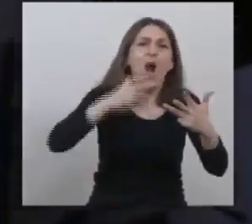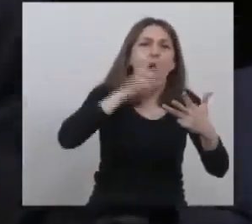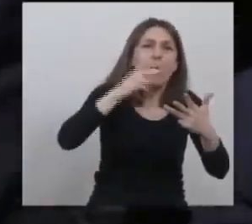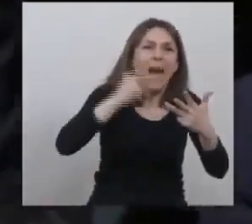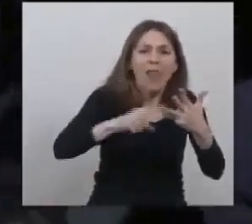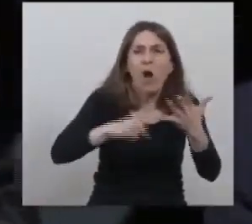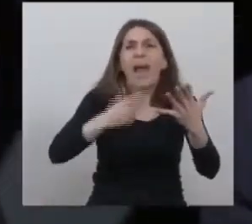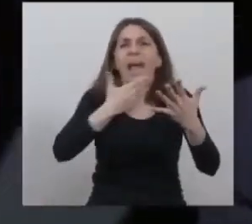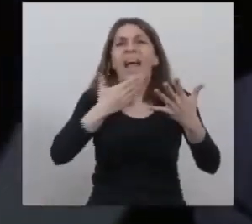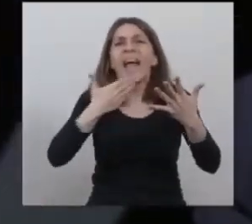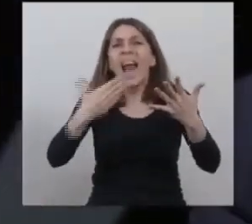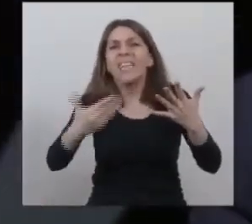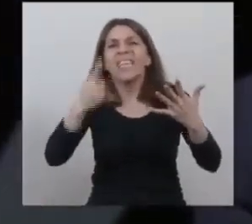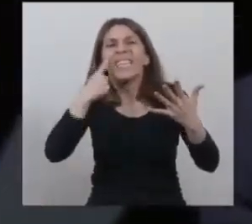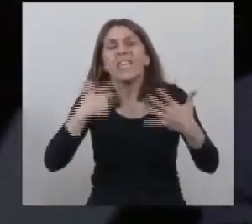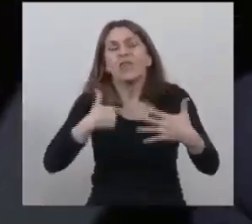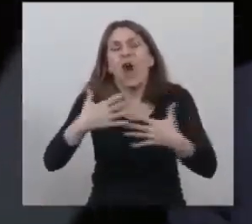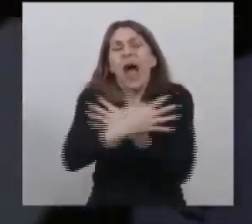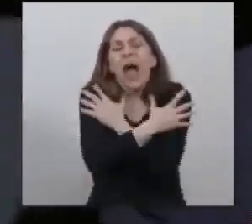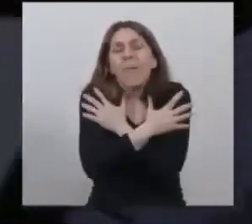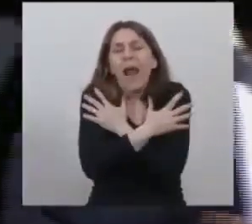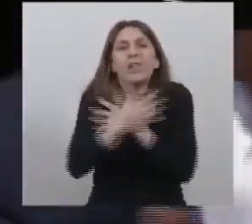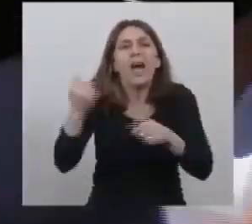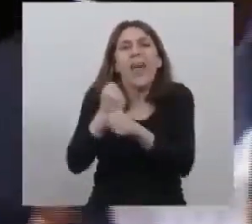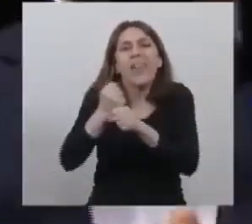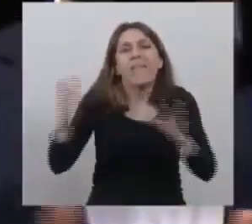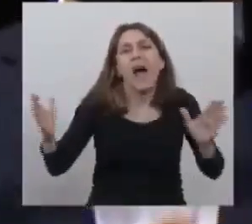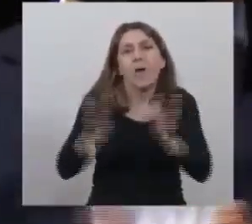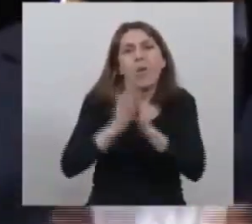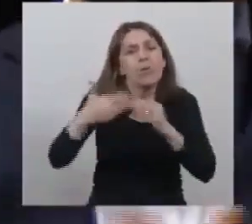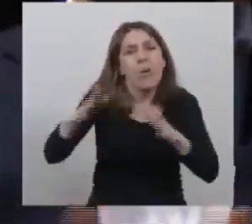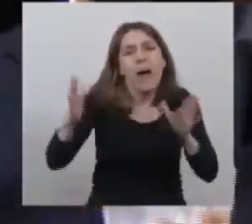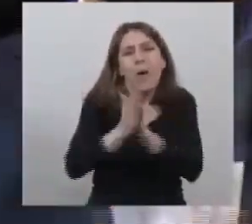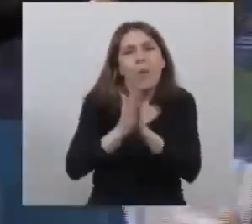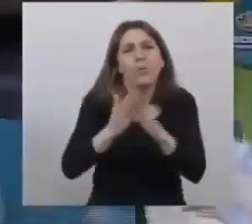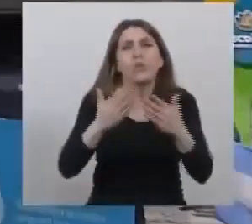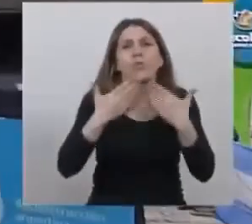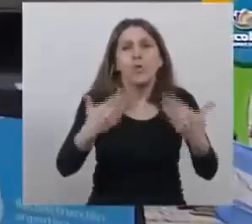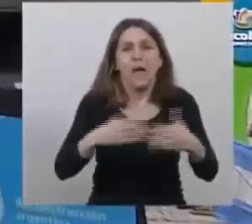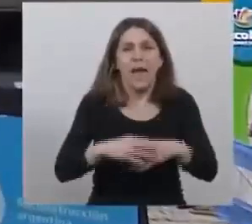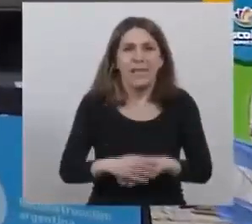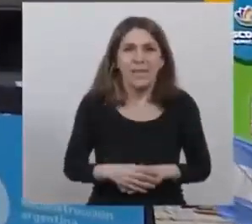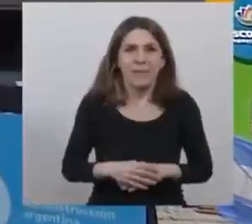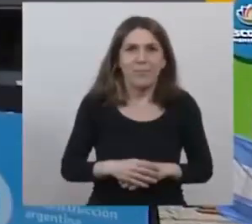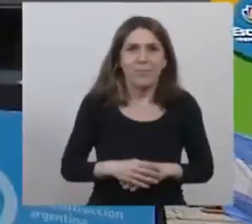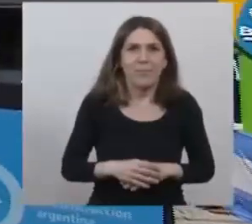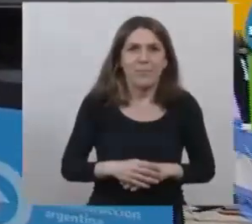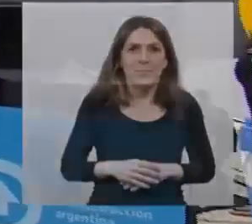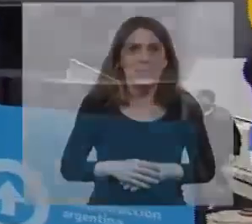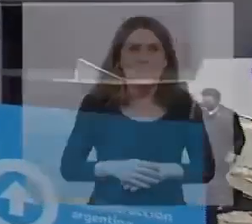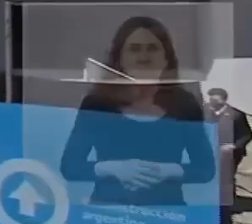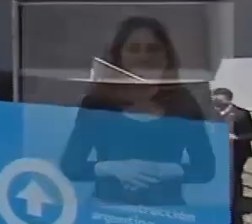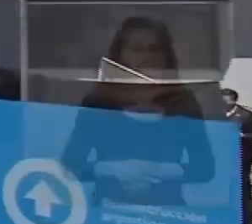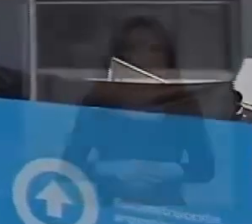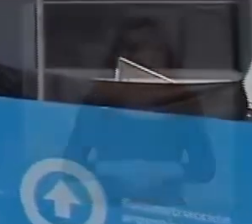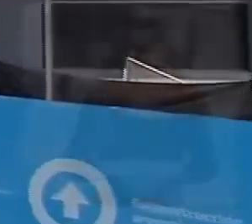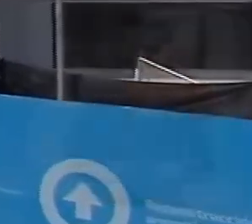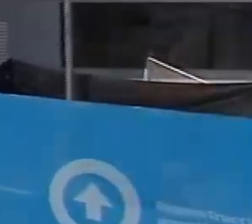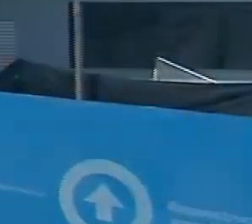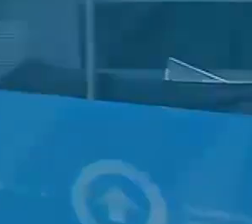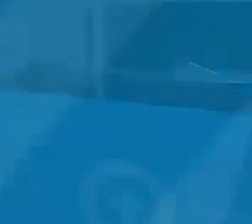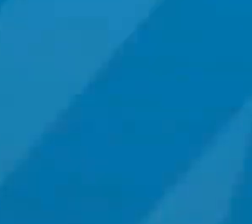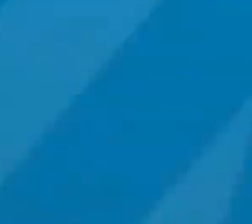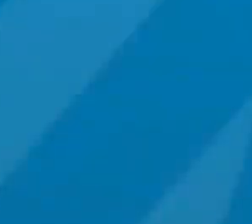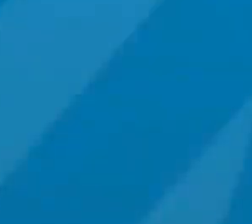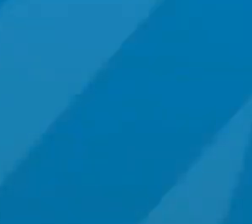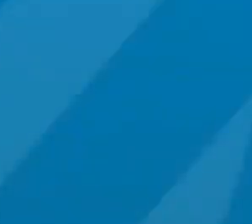los abrazo con el corazón a trabajar todos juntos muchas gracias gracias muchas gracias muchas gracias